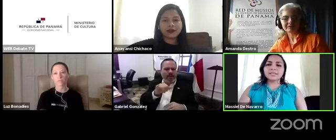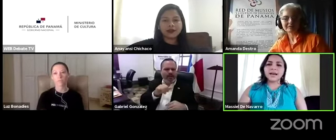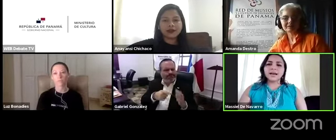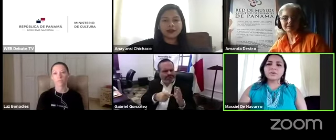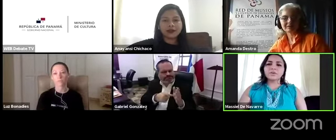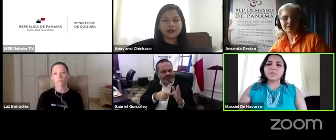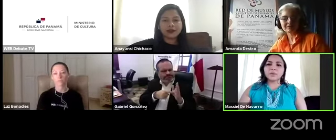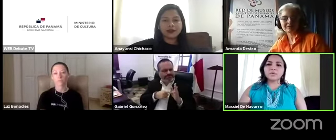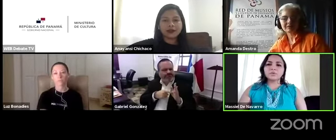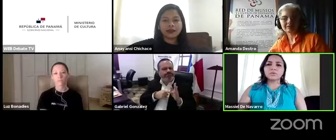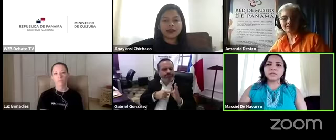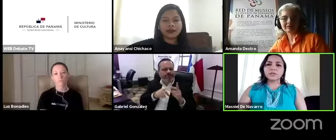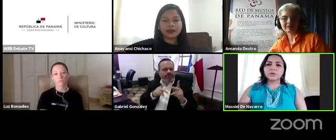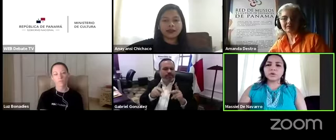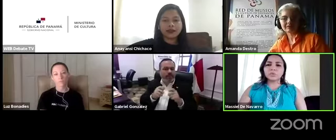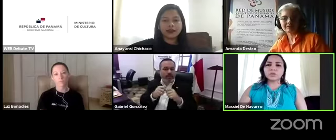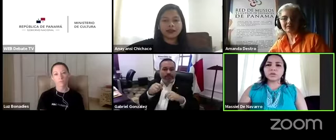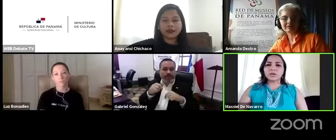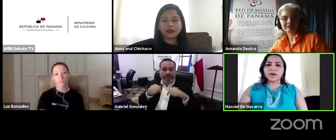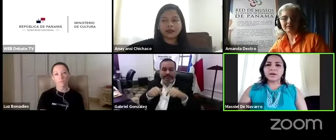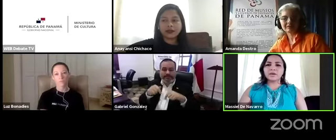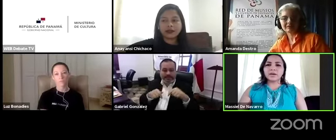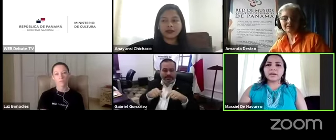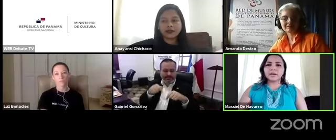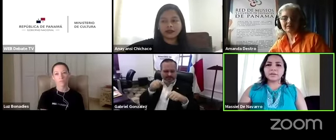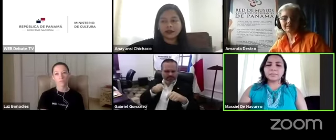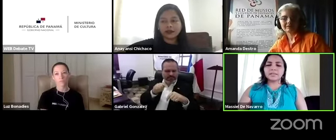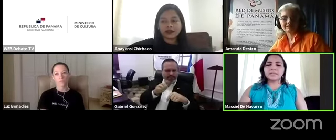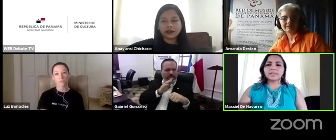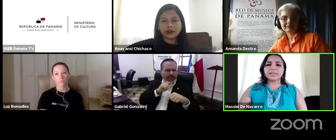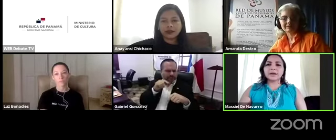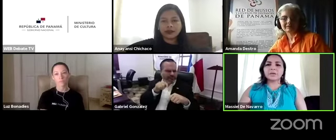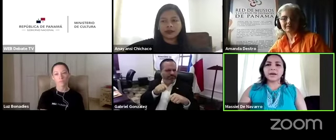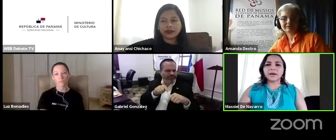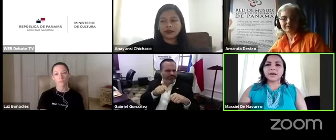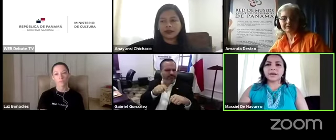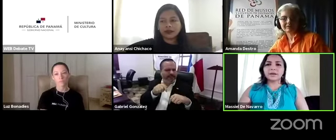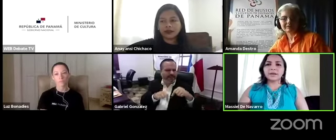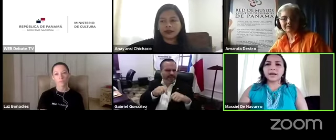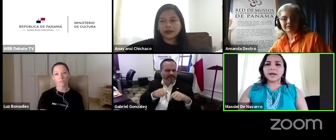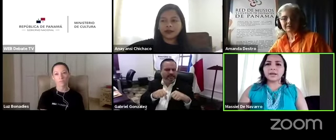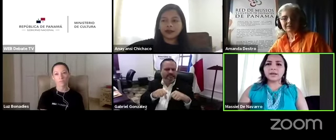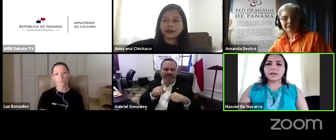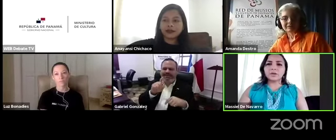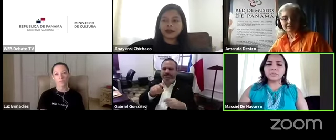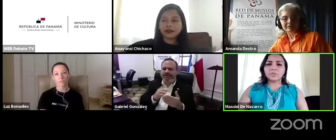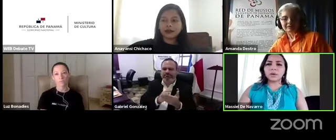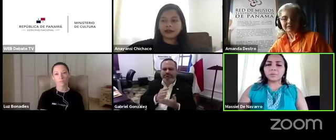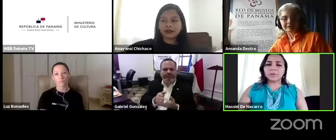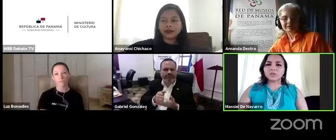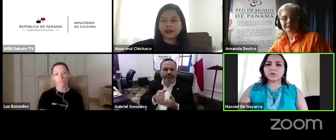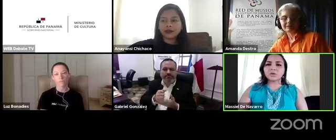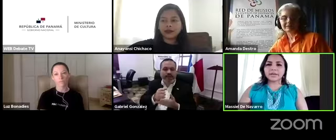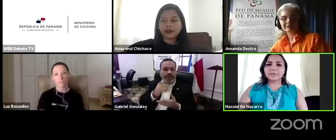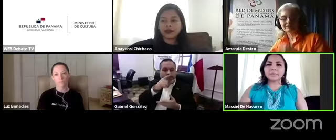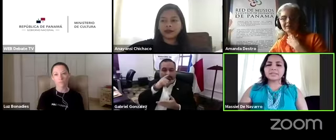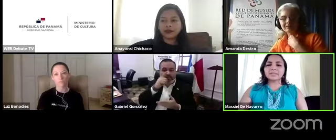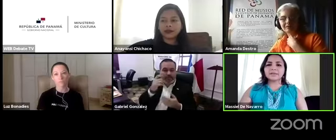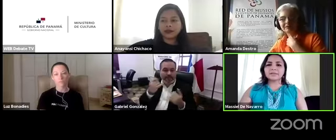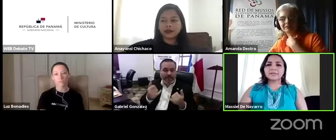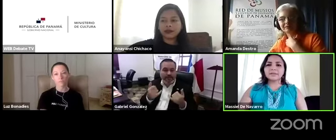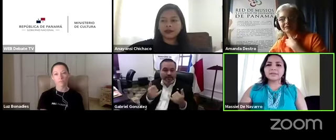quizás algo que vemos dentro de los museos a la hora de presentarnos a las personas con